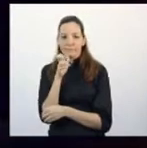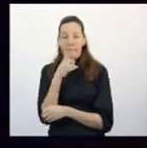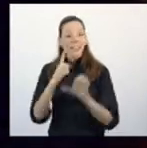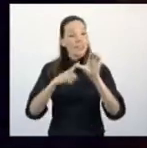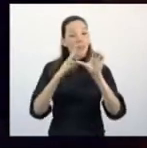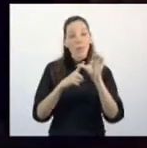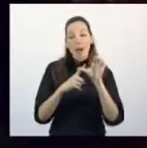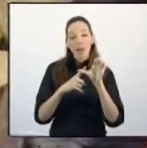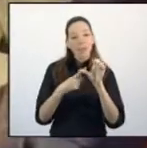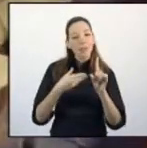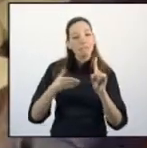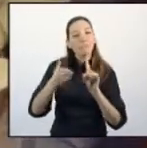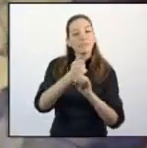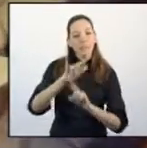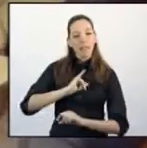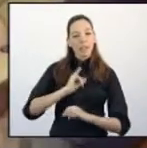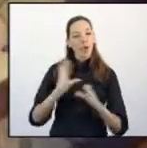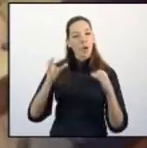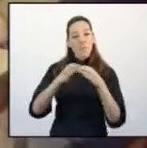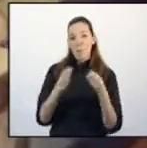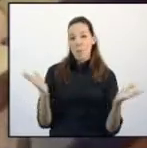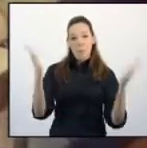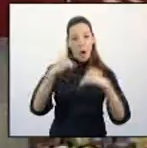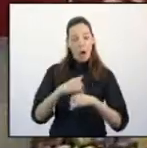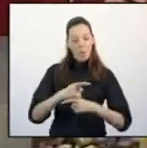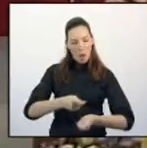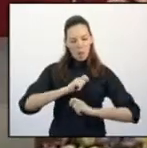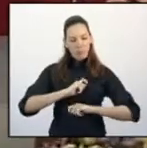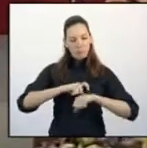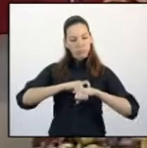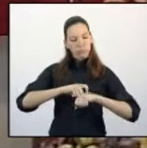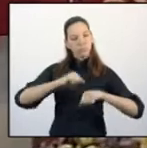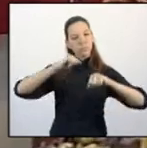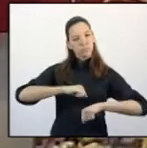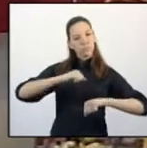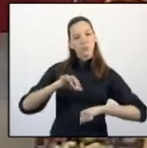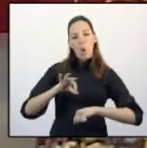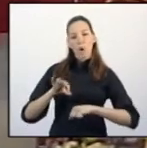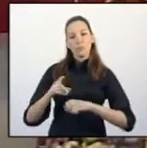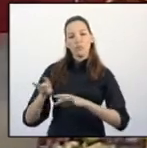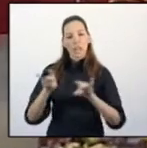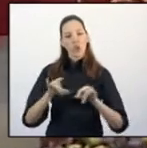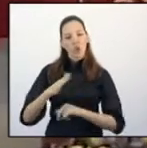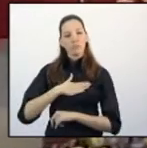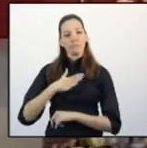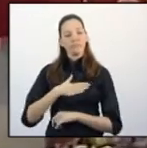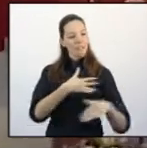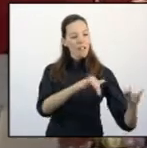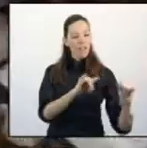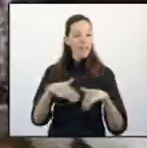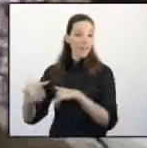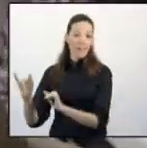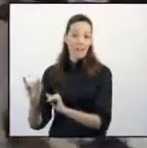episodios, Extremadura alcanzó a conformar una identidad colectiva que la dotara de personalidad y entidad territorial.